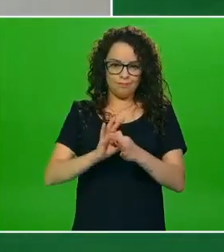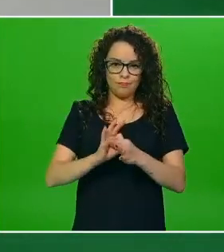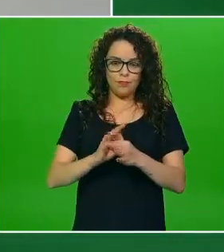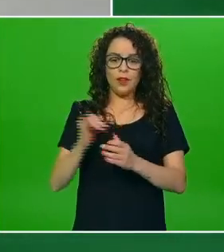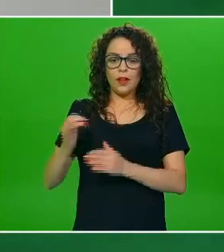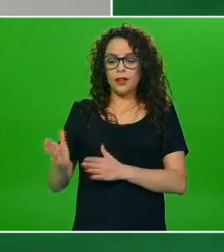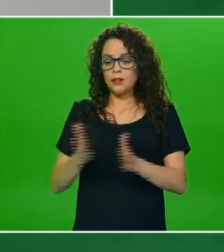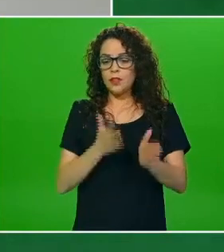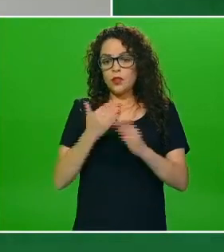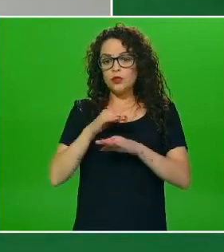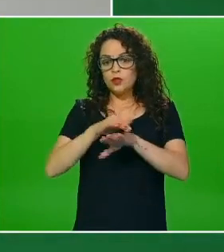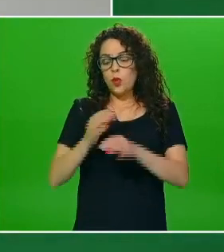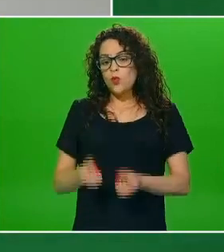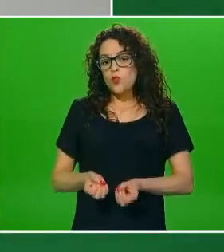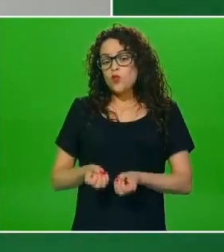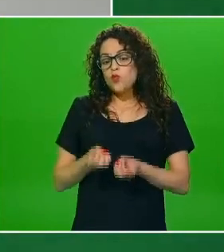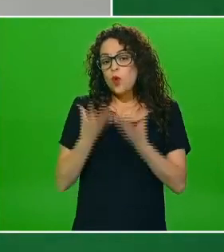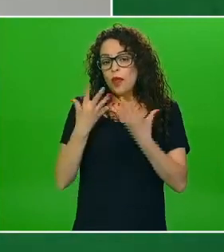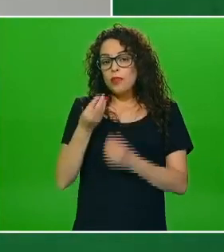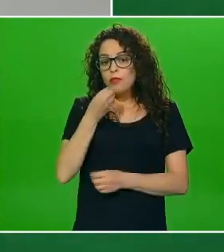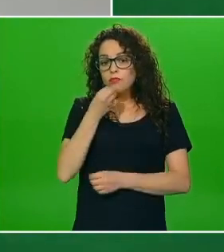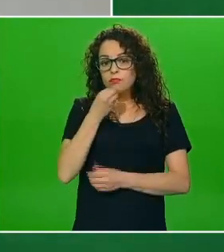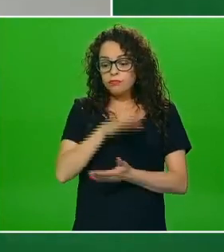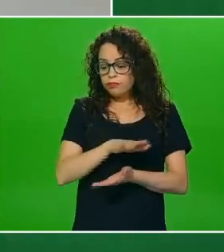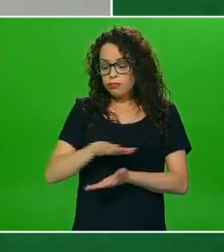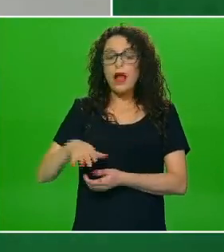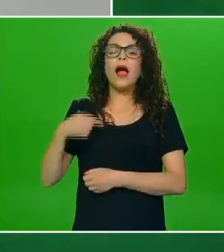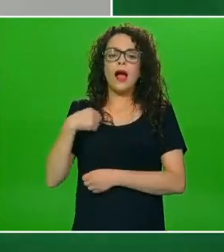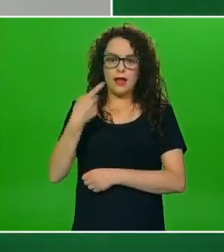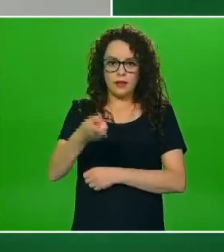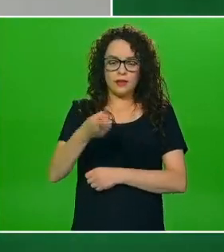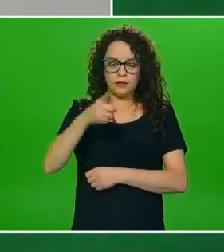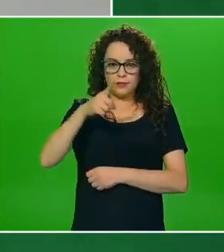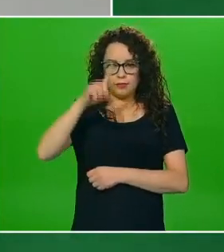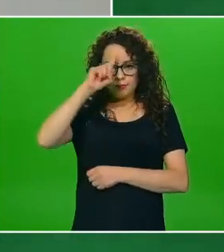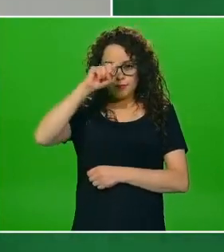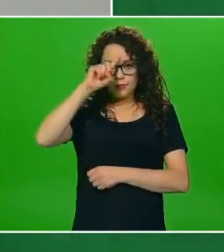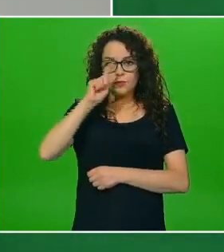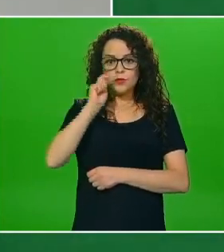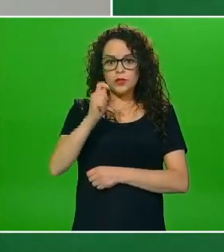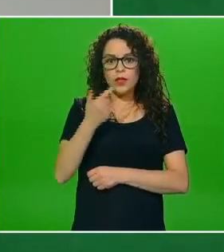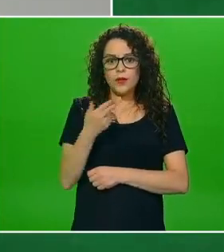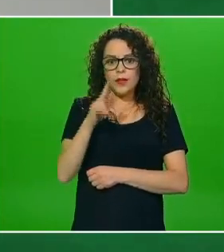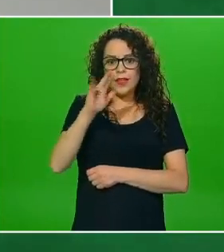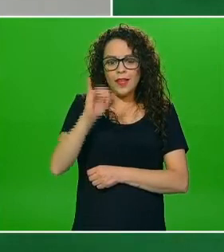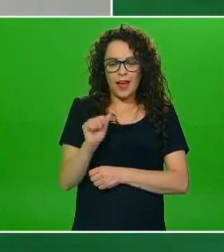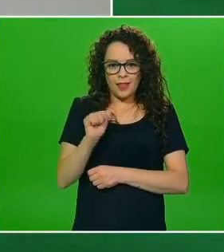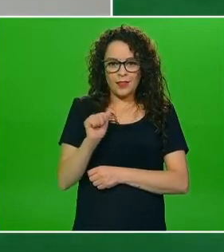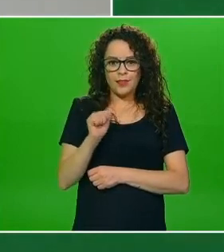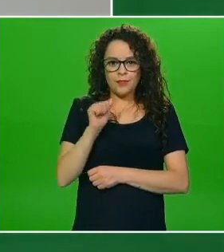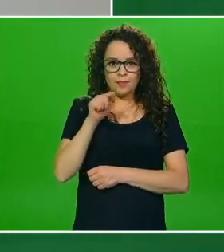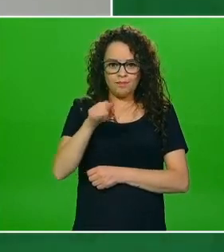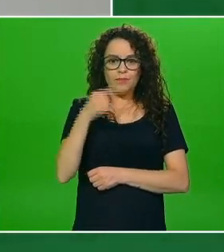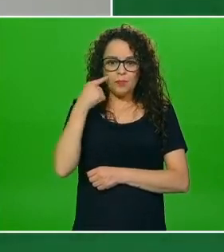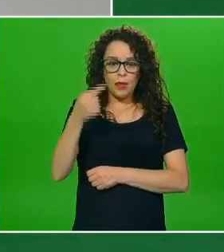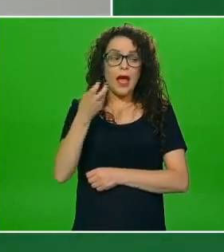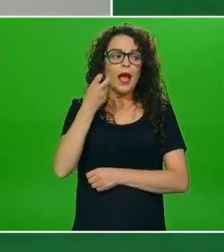las cantidades los invito a revisar esta guía que veo que se está se ha proyectado porque ahí